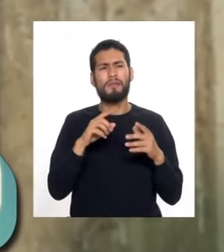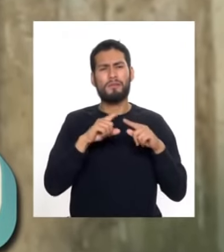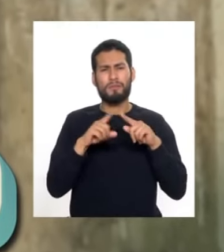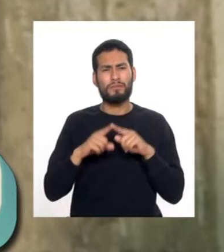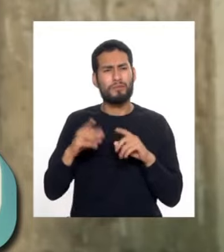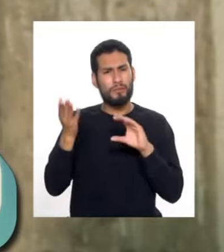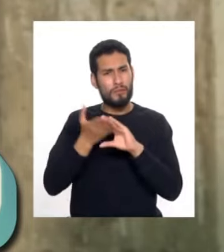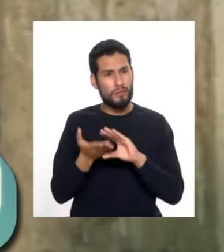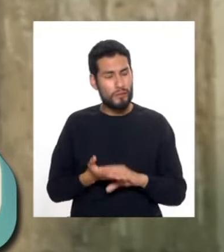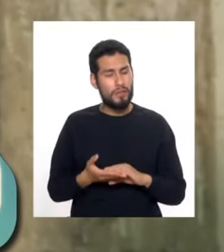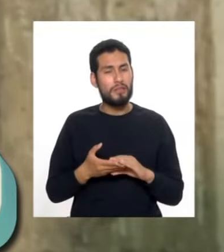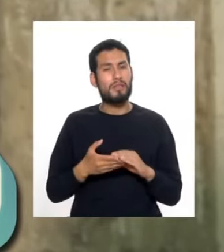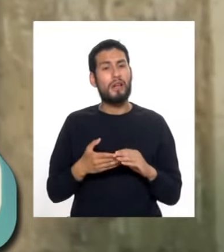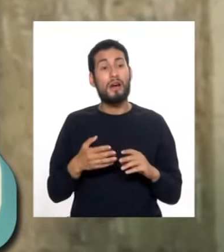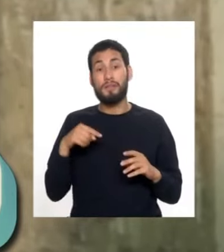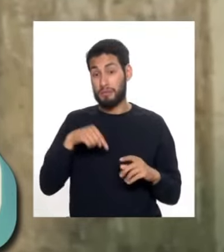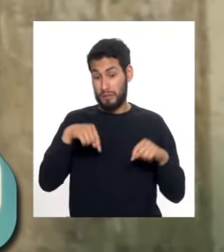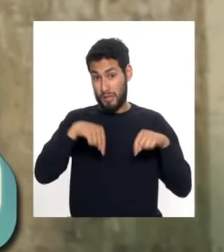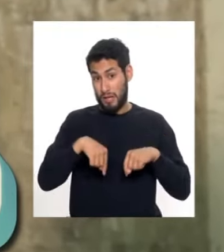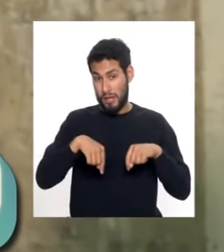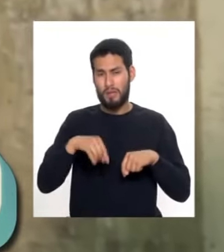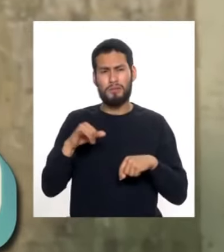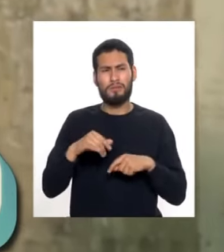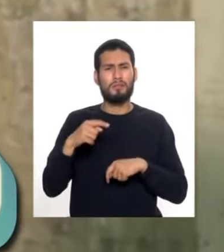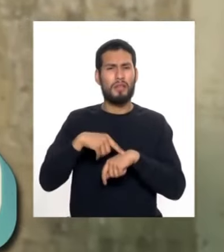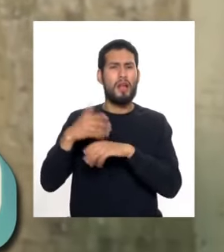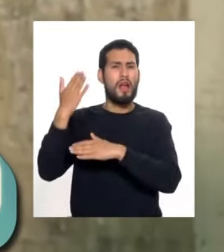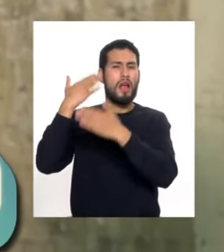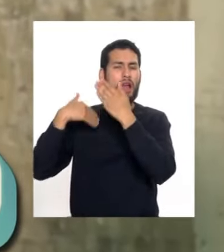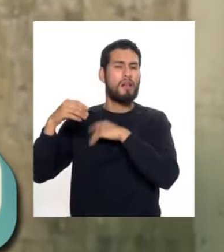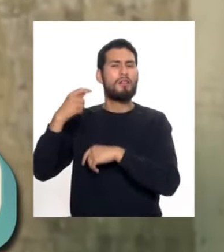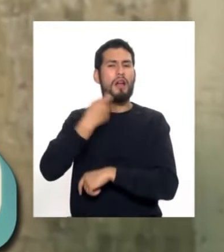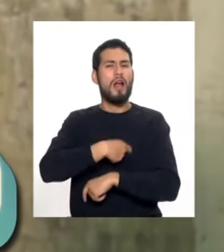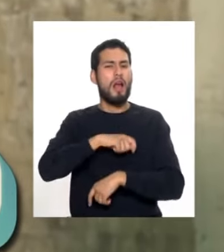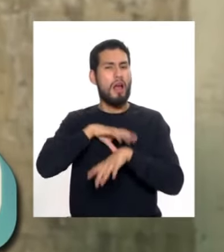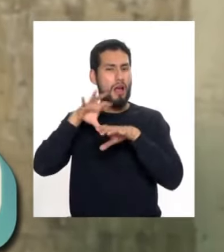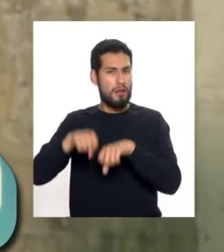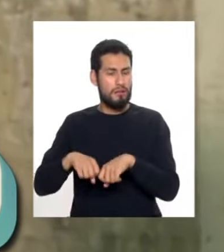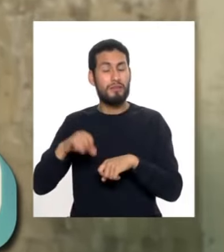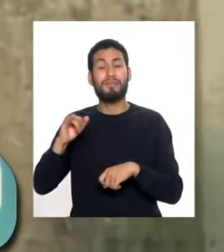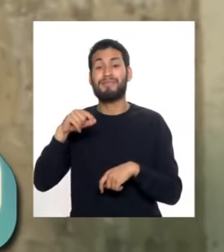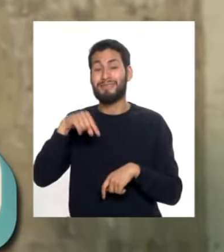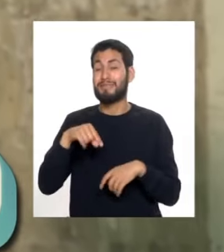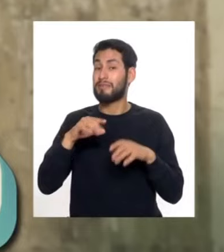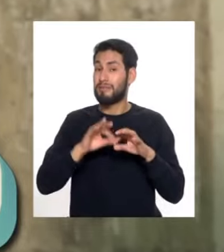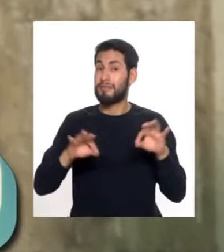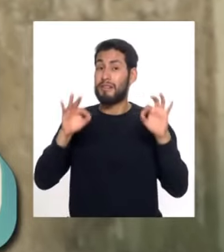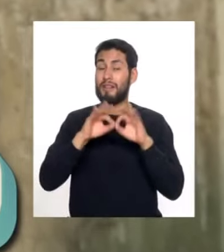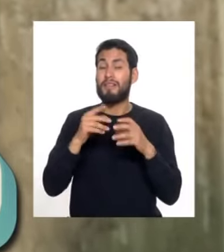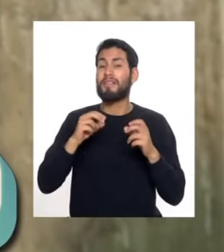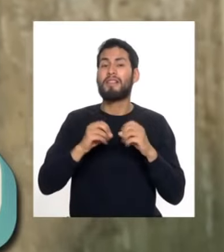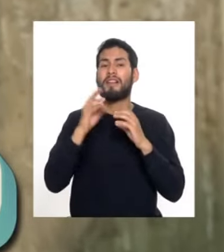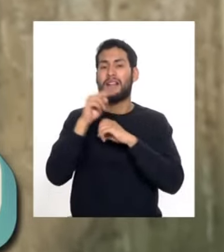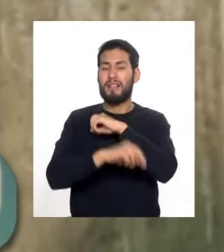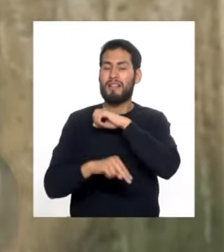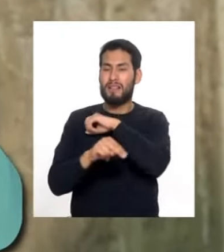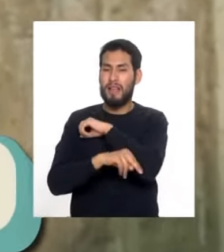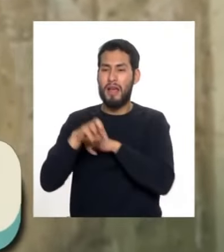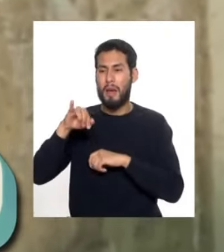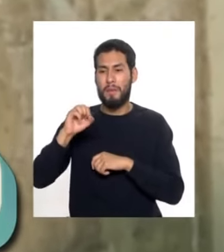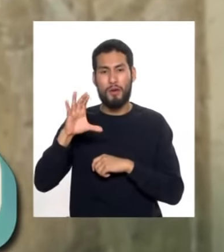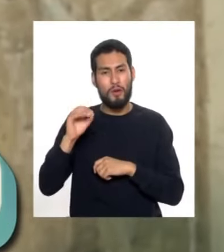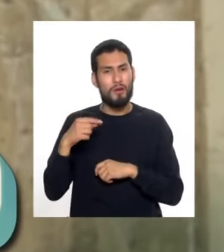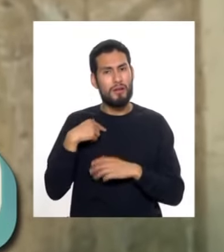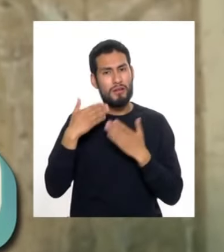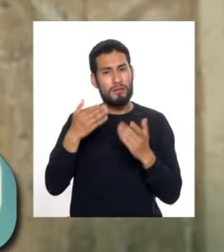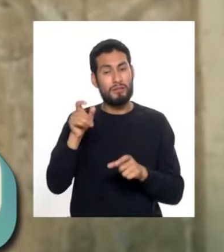documentos, no solamente actuales, sino también de la colonia. Y, por supuesto, en el marco de este día tan importante, que es el Día Nacional del Pisco, queremos